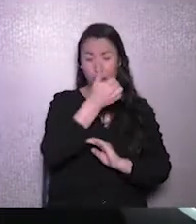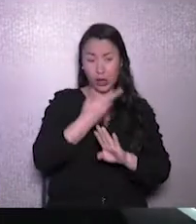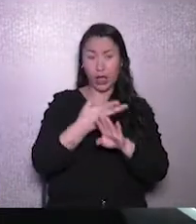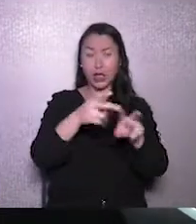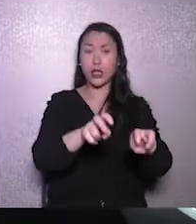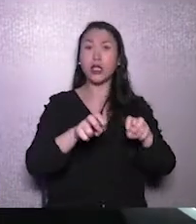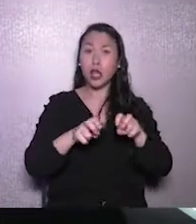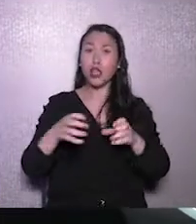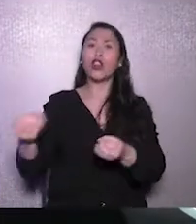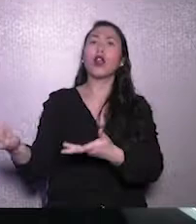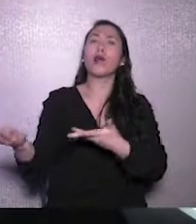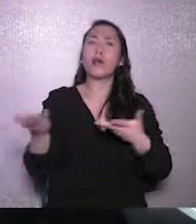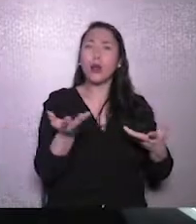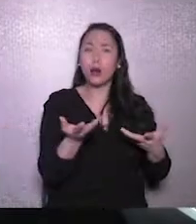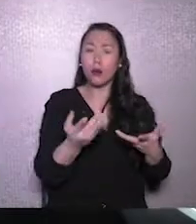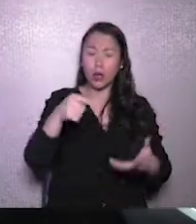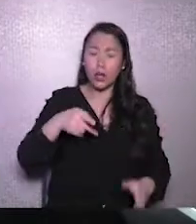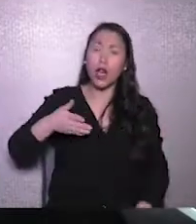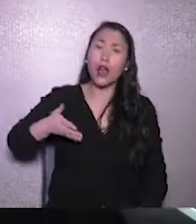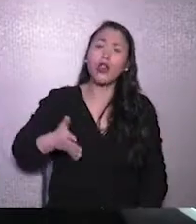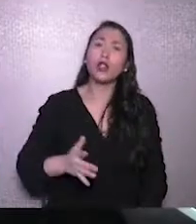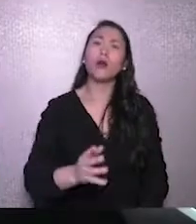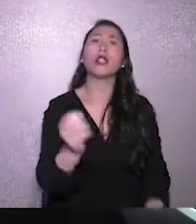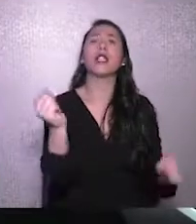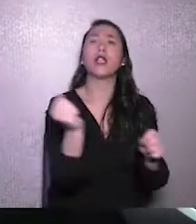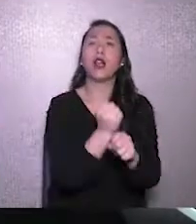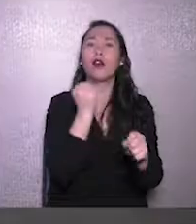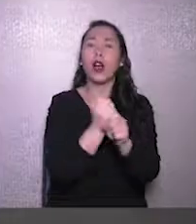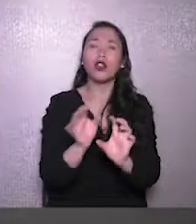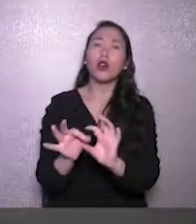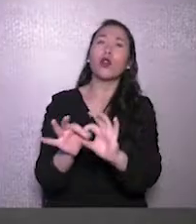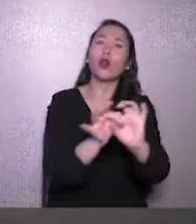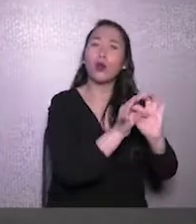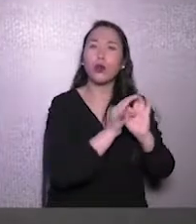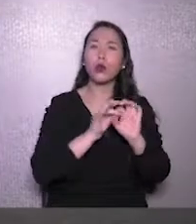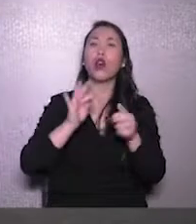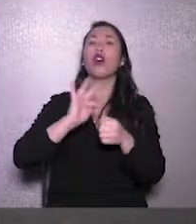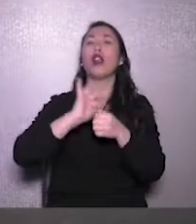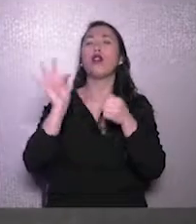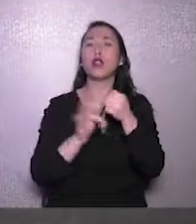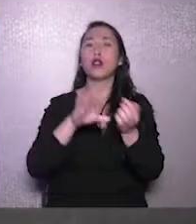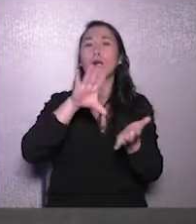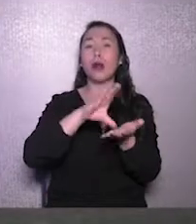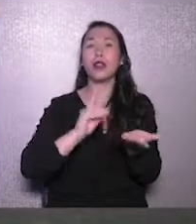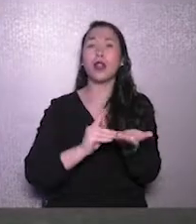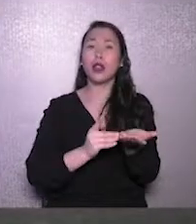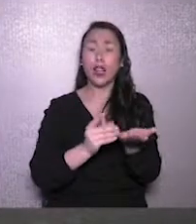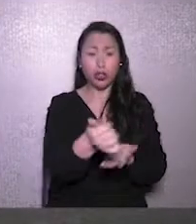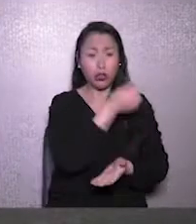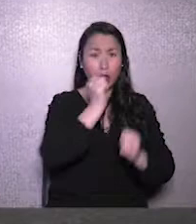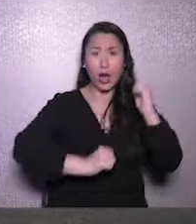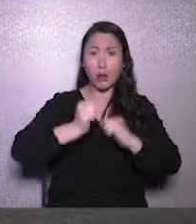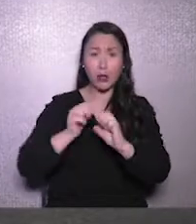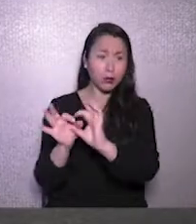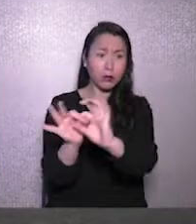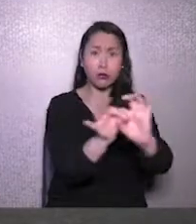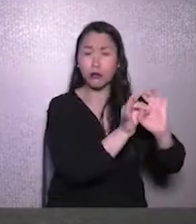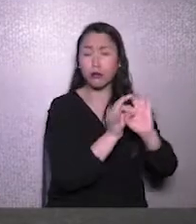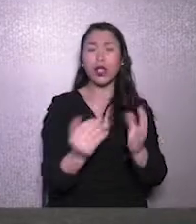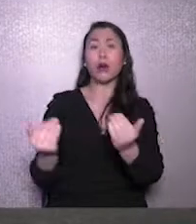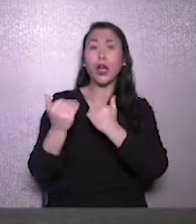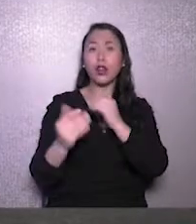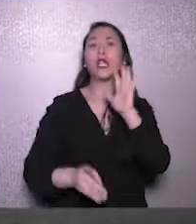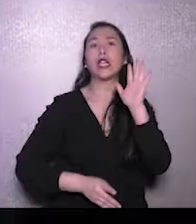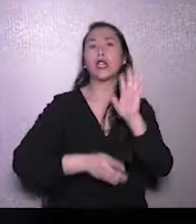invitados para que sigan trabajando en conjunto con la Fundación País Digital y con todas las empresas que nos están apoyando en el